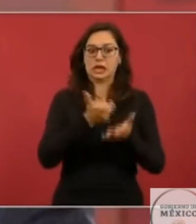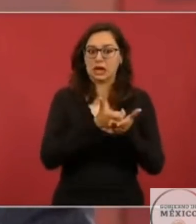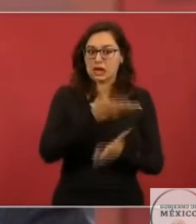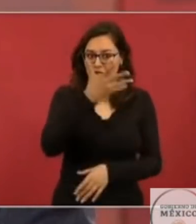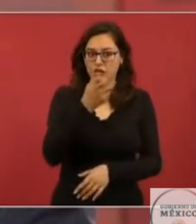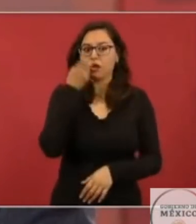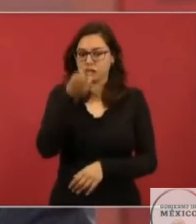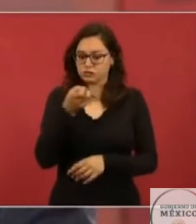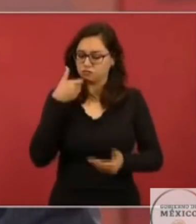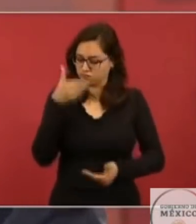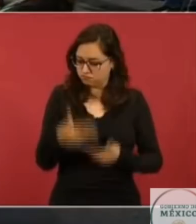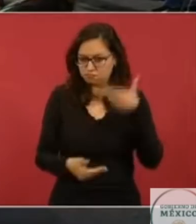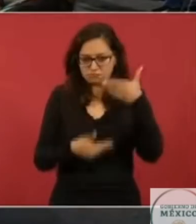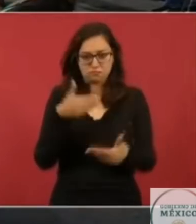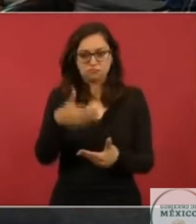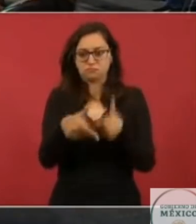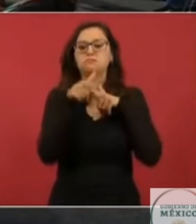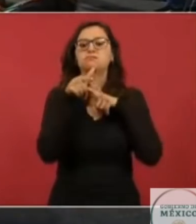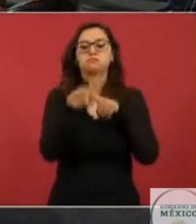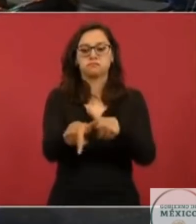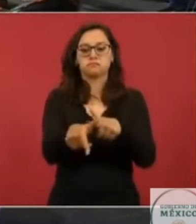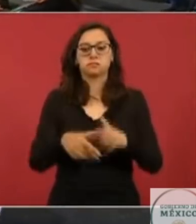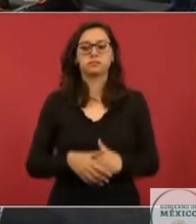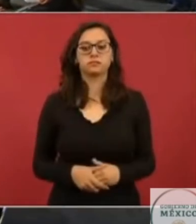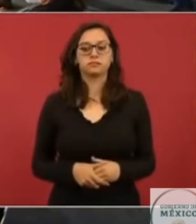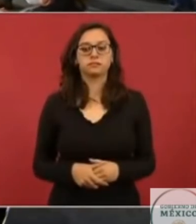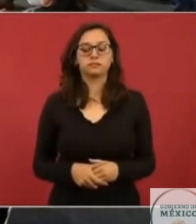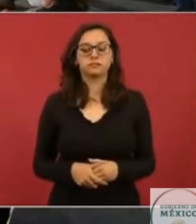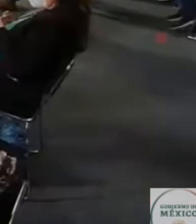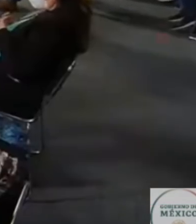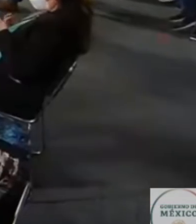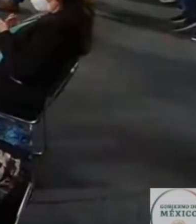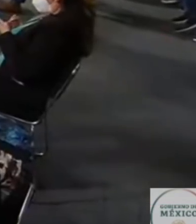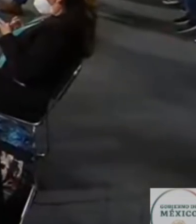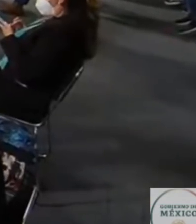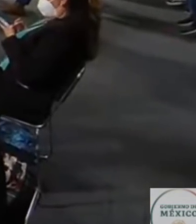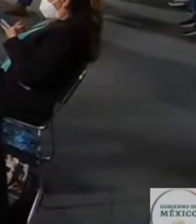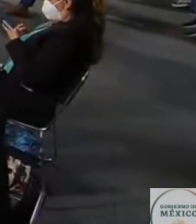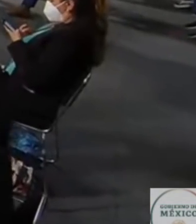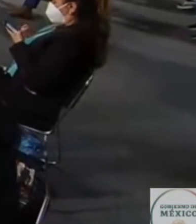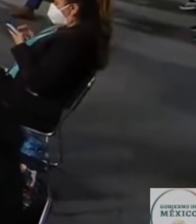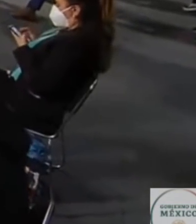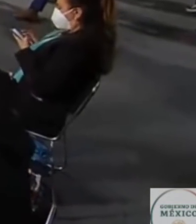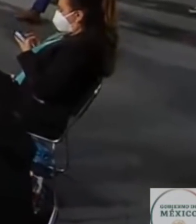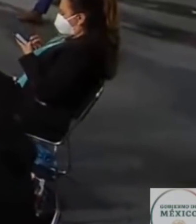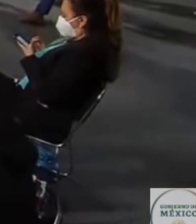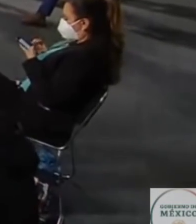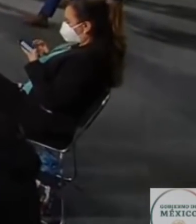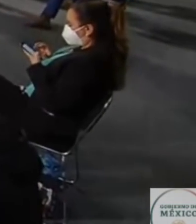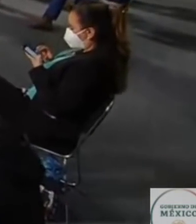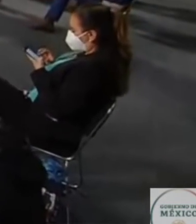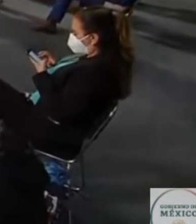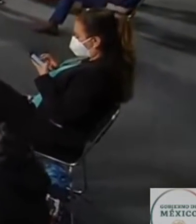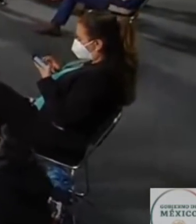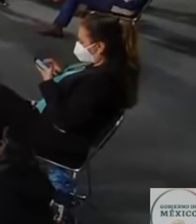esa política. Y, por último, presidente, fíjese usted que en 1971 el ingeniero Leandro